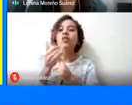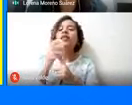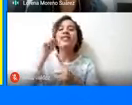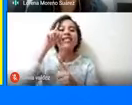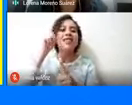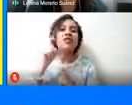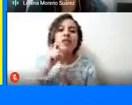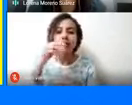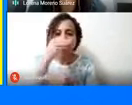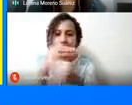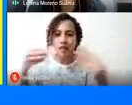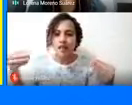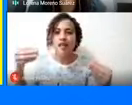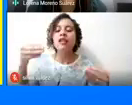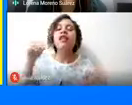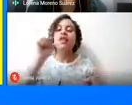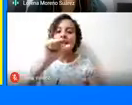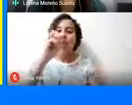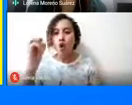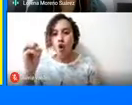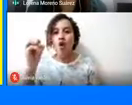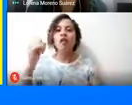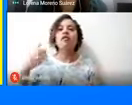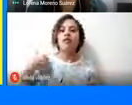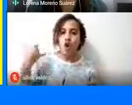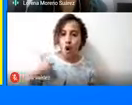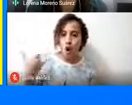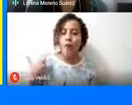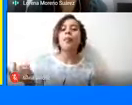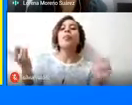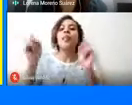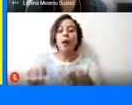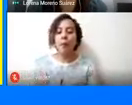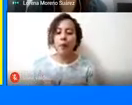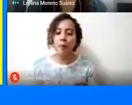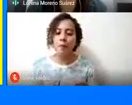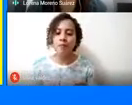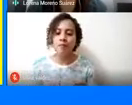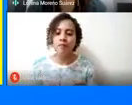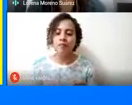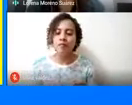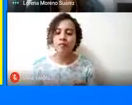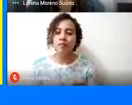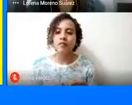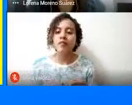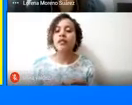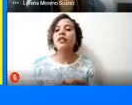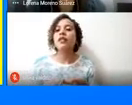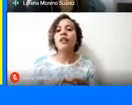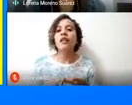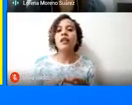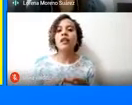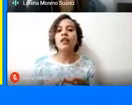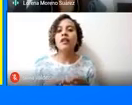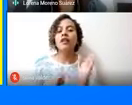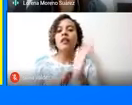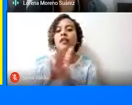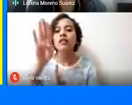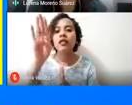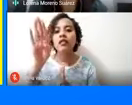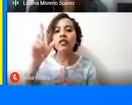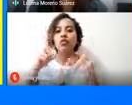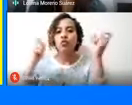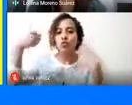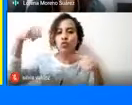sexual de niñas y adolescentes y de desarrollo y